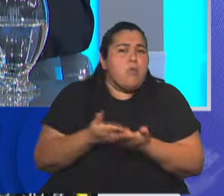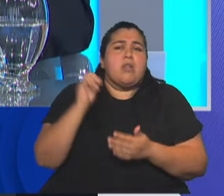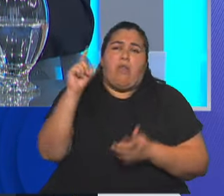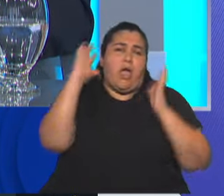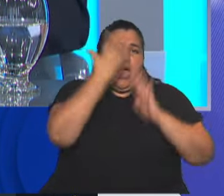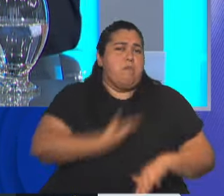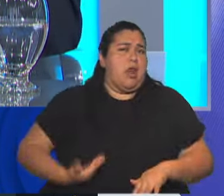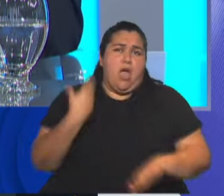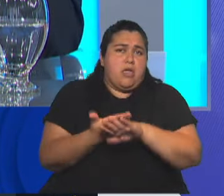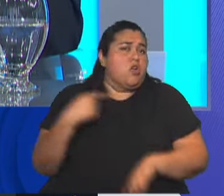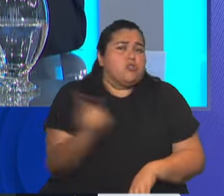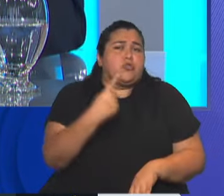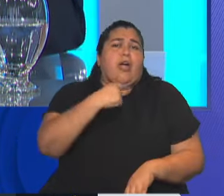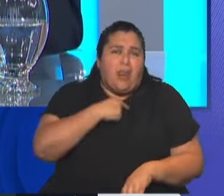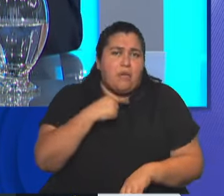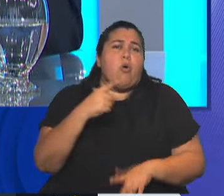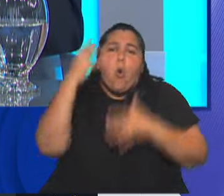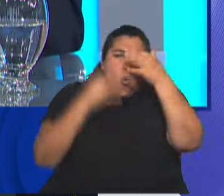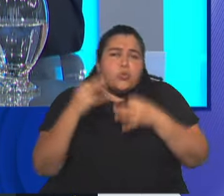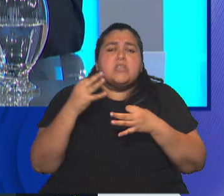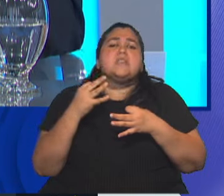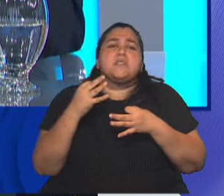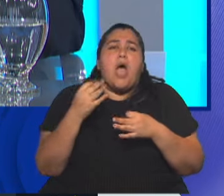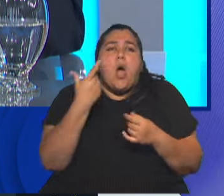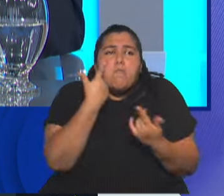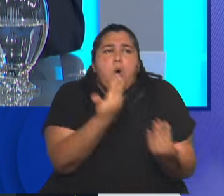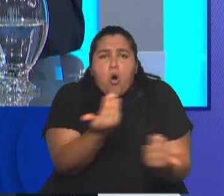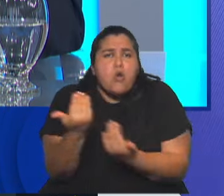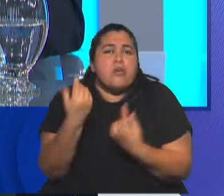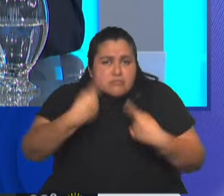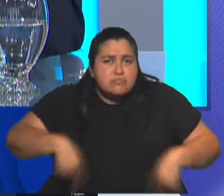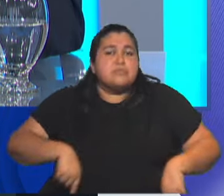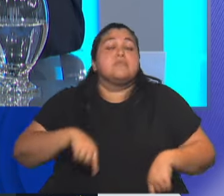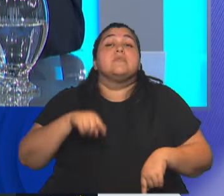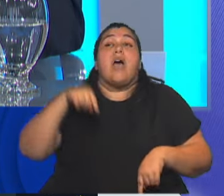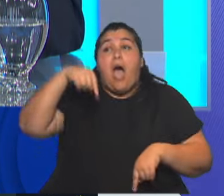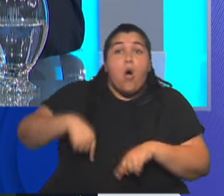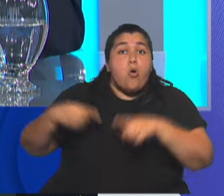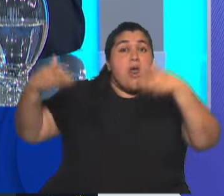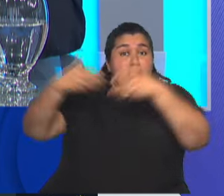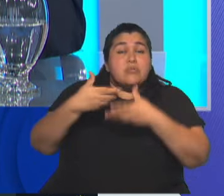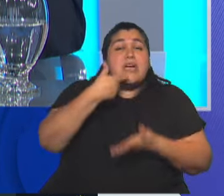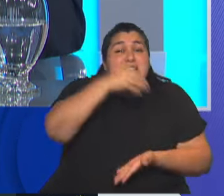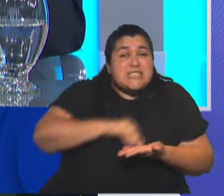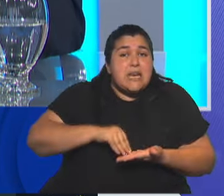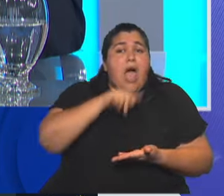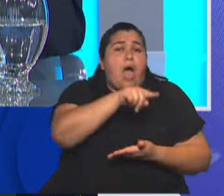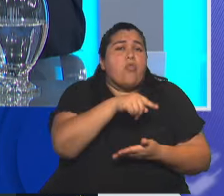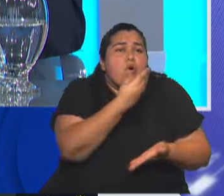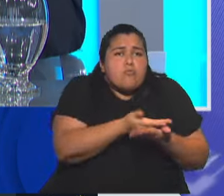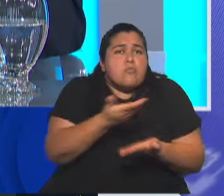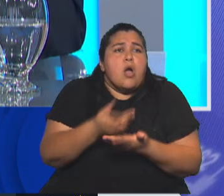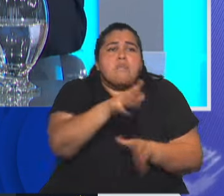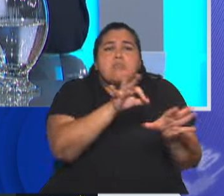Nosotros pregonamos la justicia por idoneidad. Los pliegos de los jueces que están ahora en el Senado son pliegos por